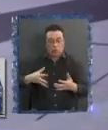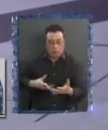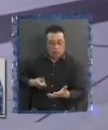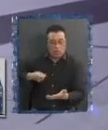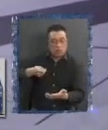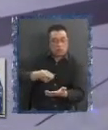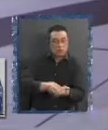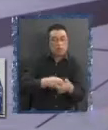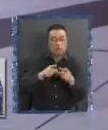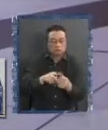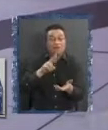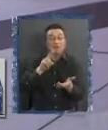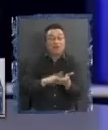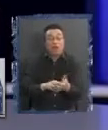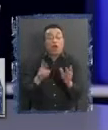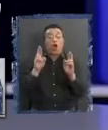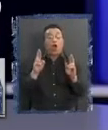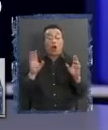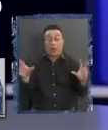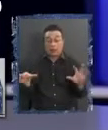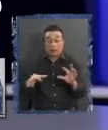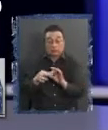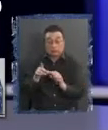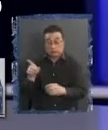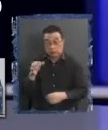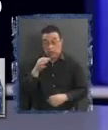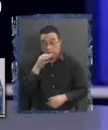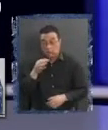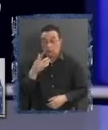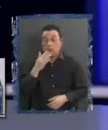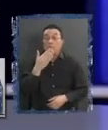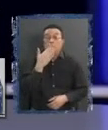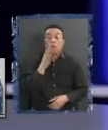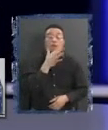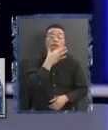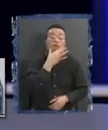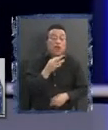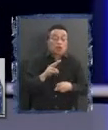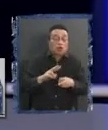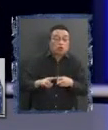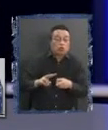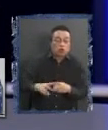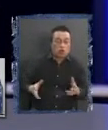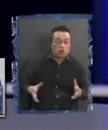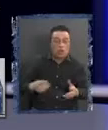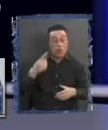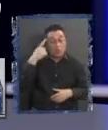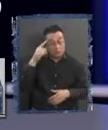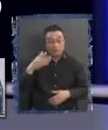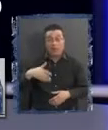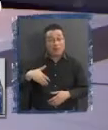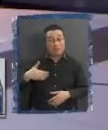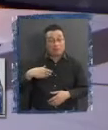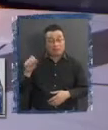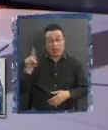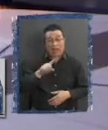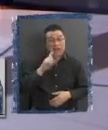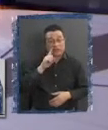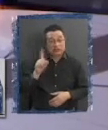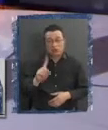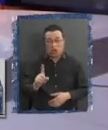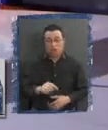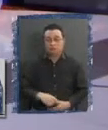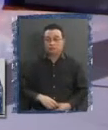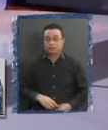verdad es que ojalá fueran tan de la mano como dice ella. Sería mucho más fácil solucionar el problema, pero lamentablemente no es así. Bueno, no sé.